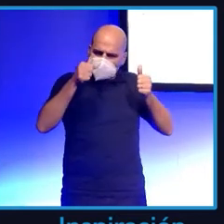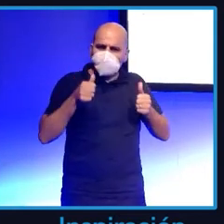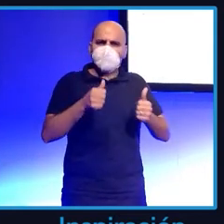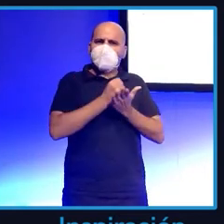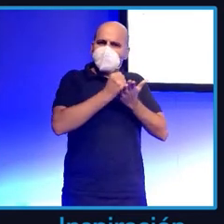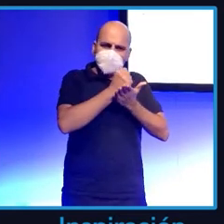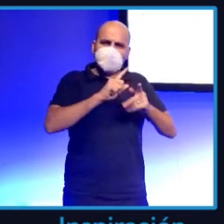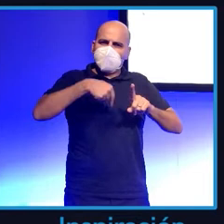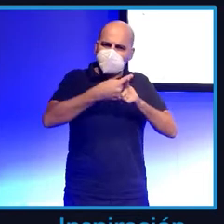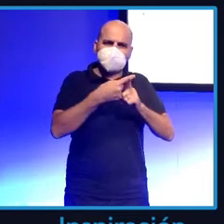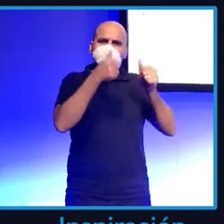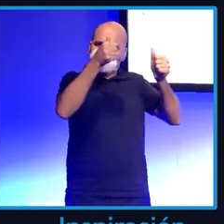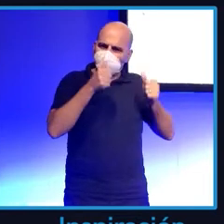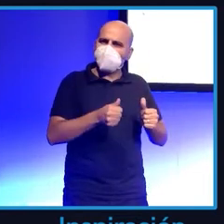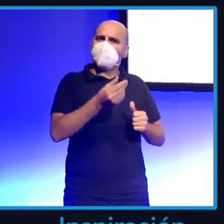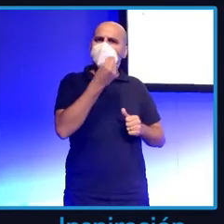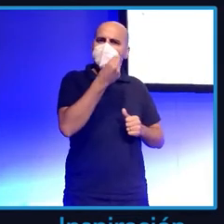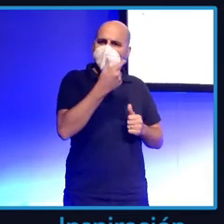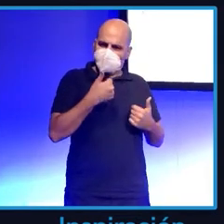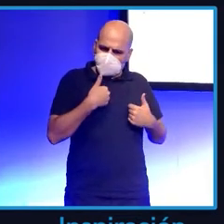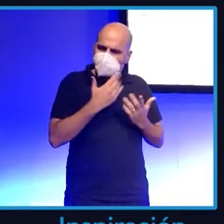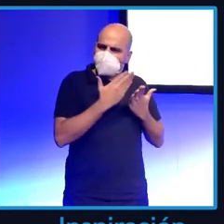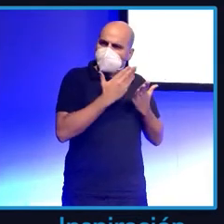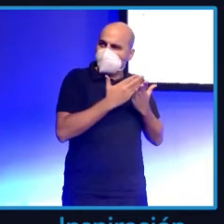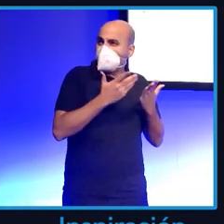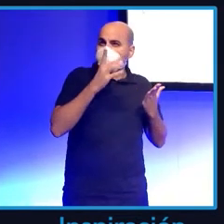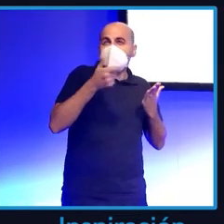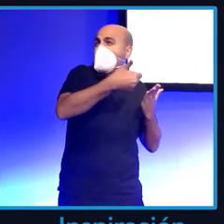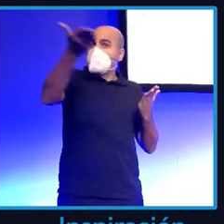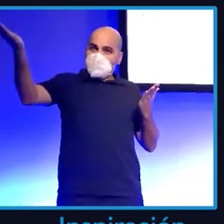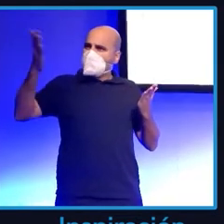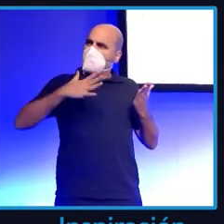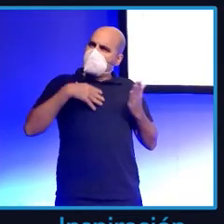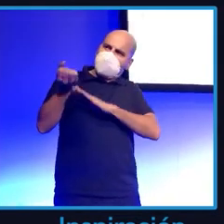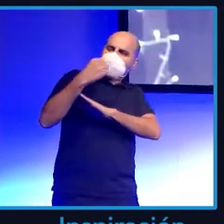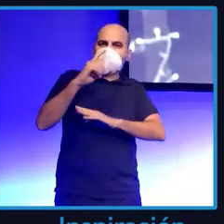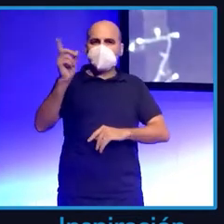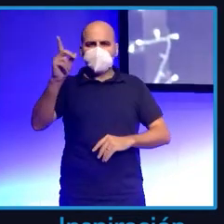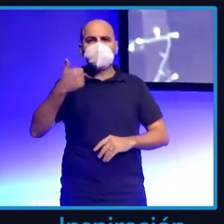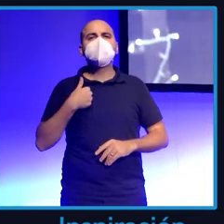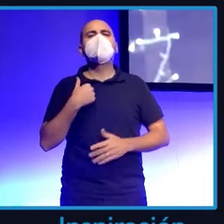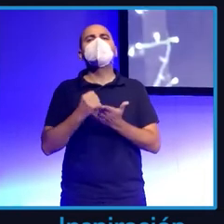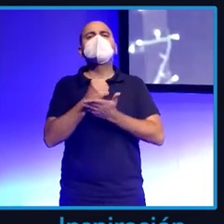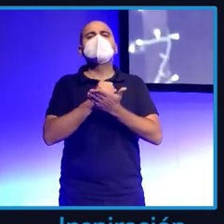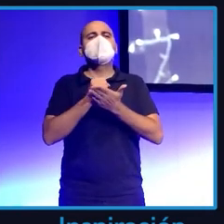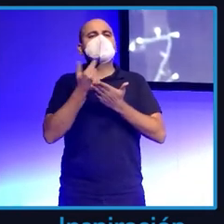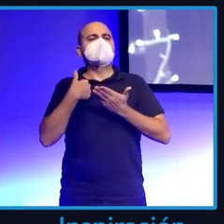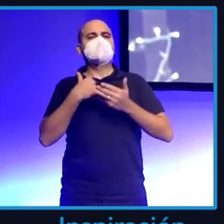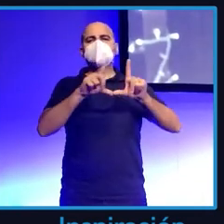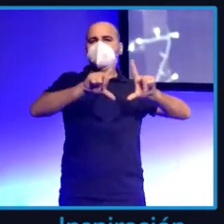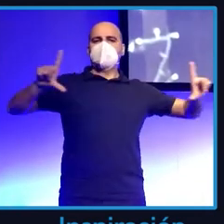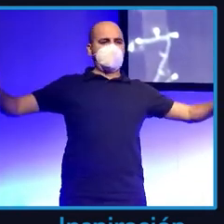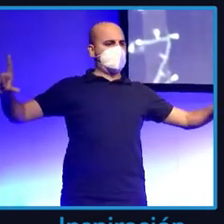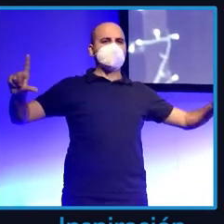para lo que había estudiado. Y dije, bueno, pues yo también voy a cambiar ese escaparate de la farmacia y lo voy a convertir en un escaparate para